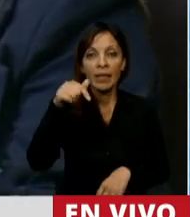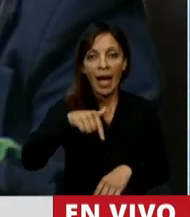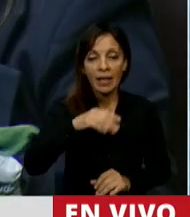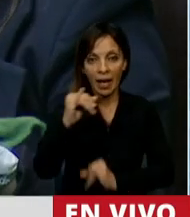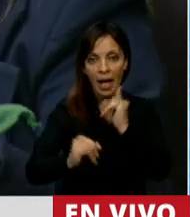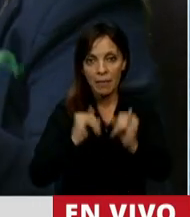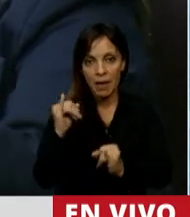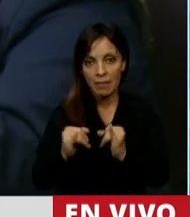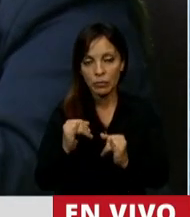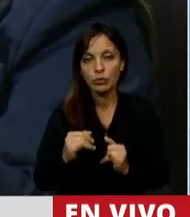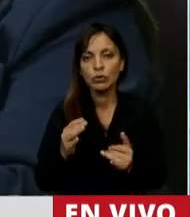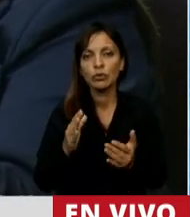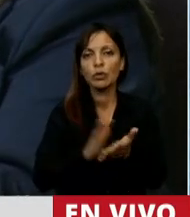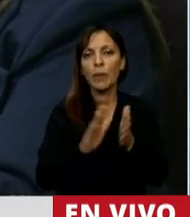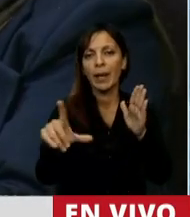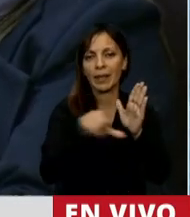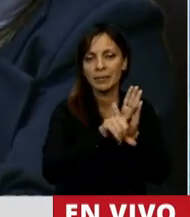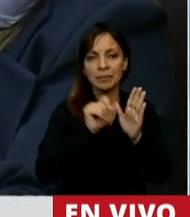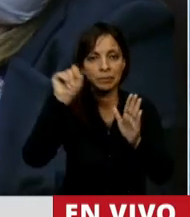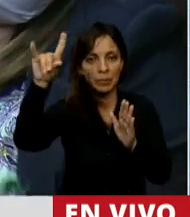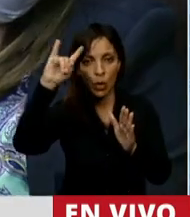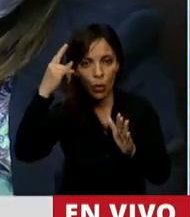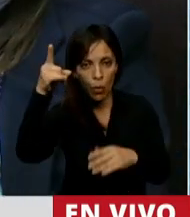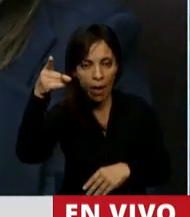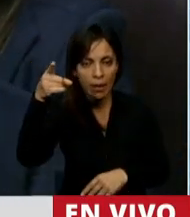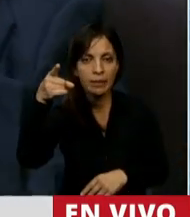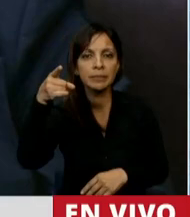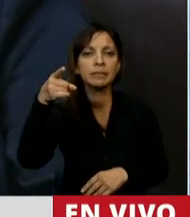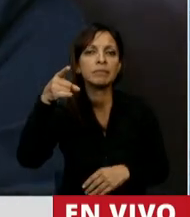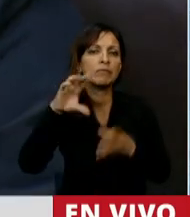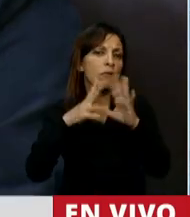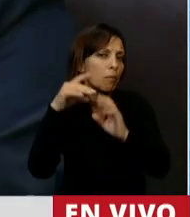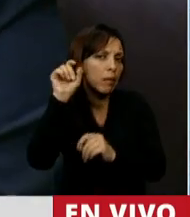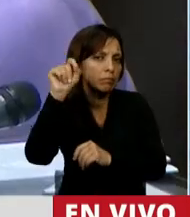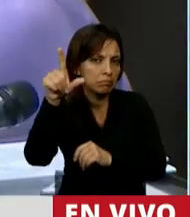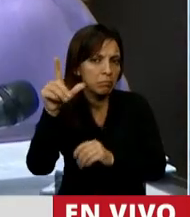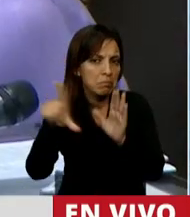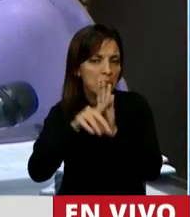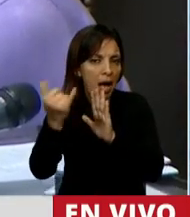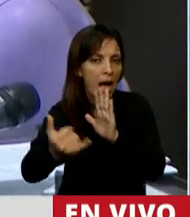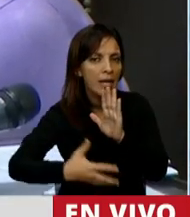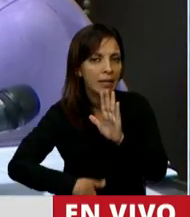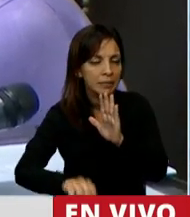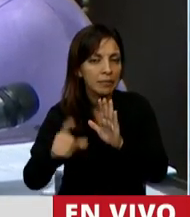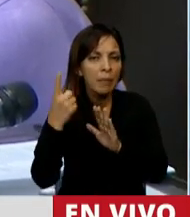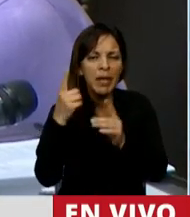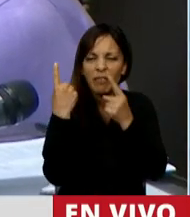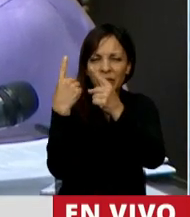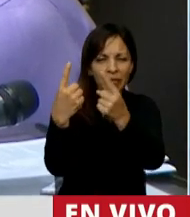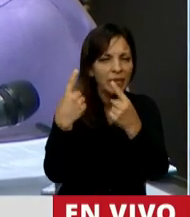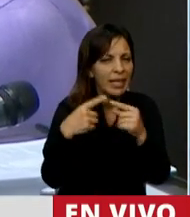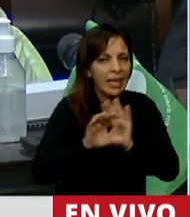mencionó la legislación de Uruguay que legisla el aborto, pero hay una distinción muy